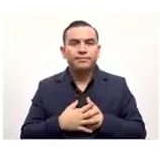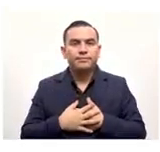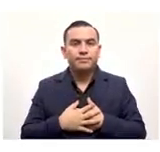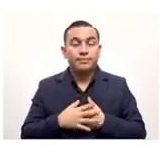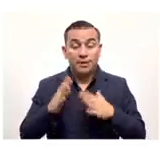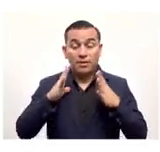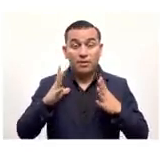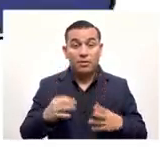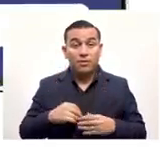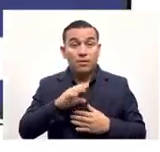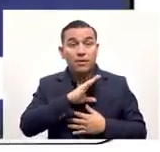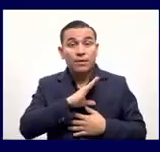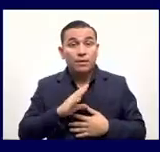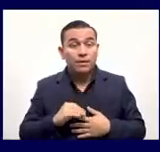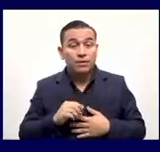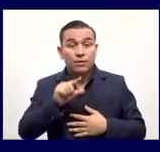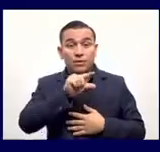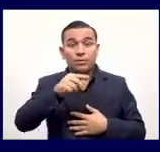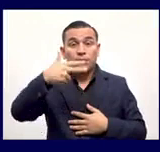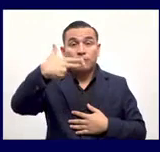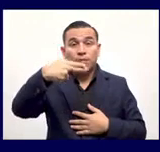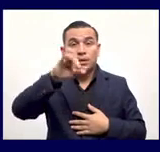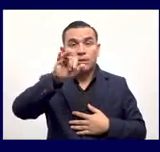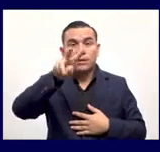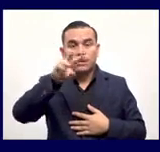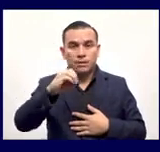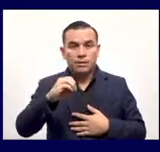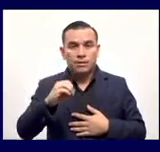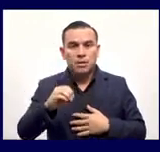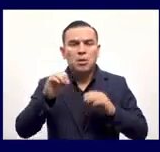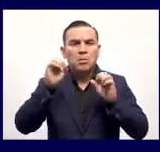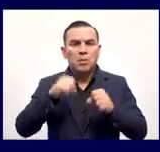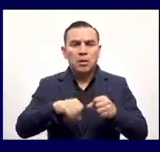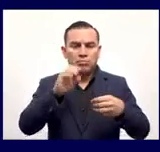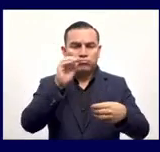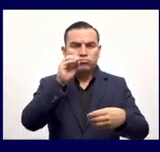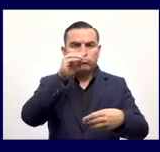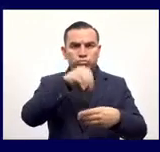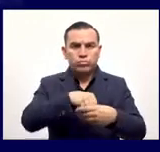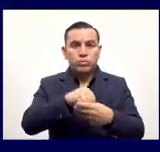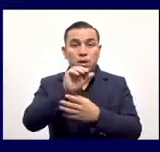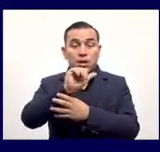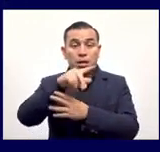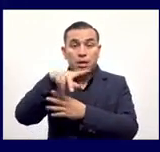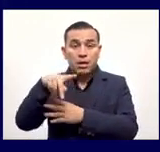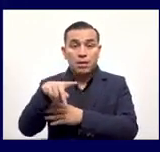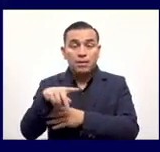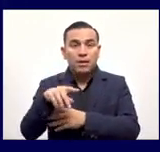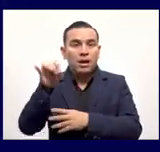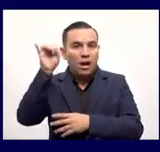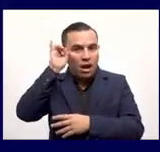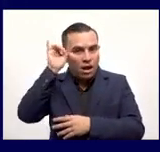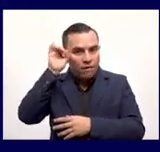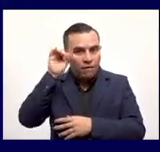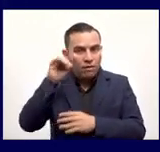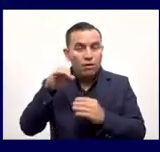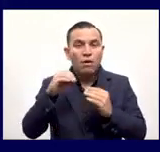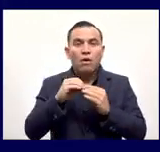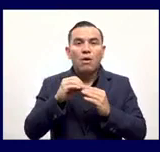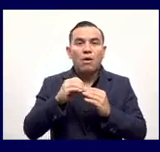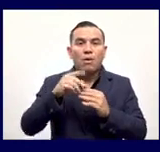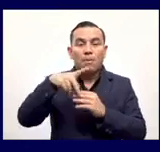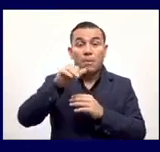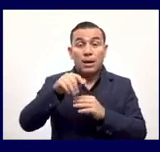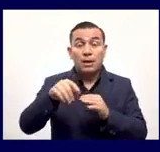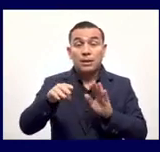la wallet del gobierno de El Salvador que se llamará Chivo y que se podrá bajar de la App Store o de Google Play y va a ser